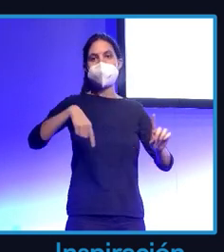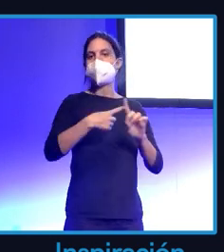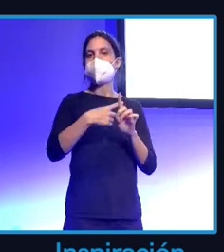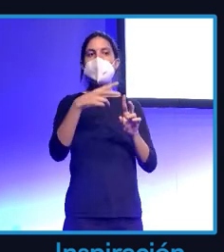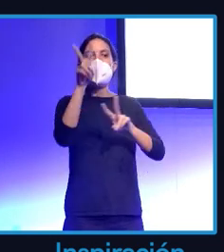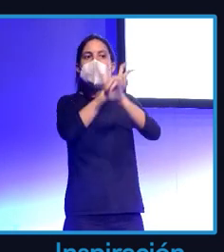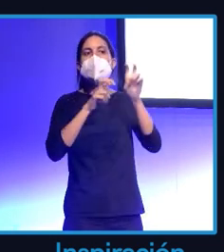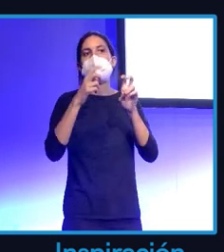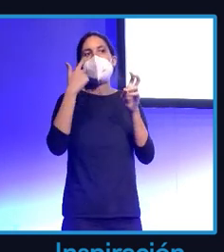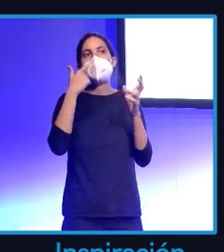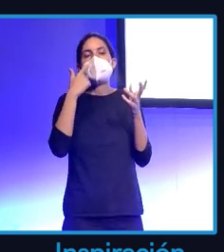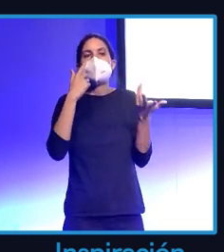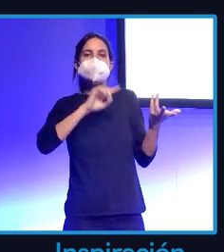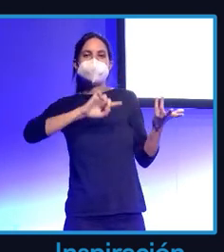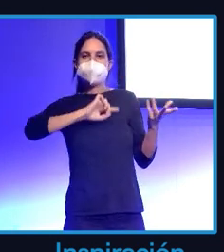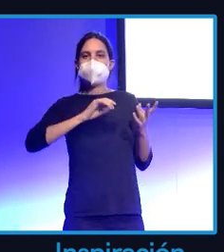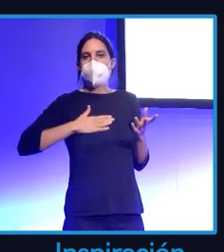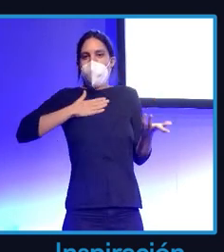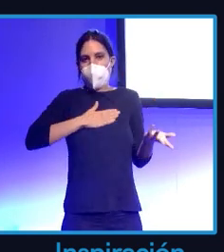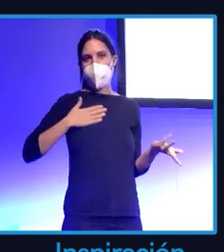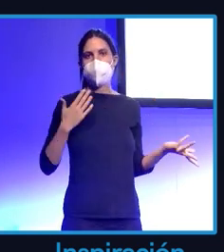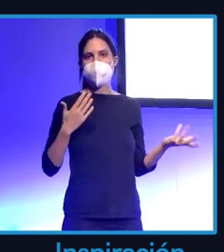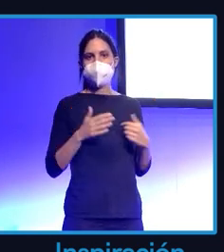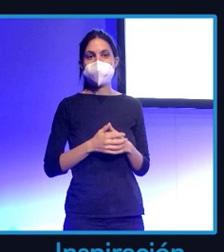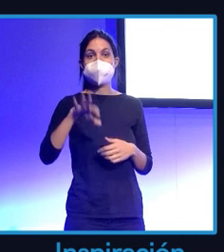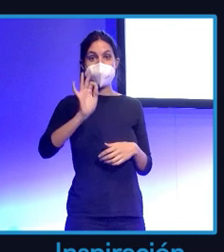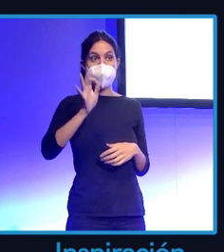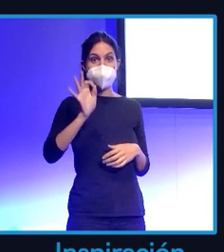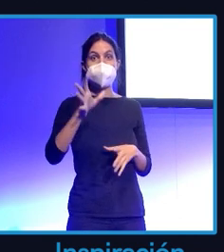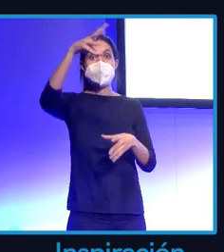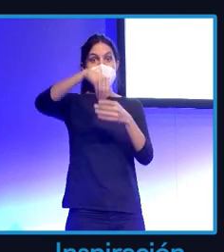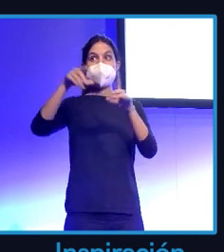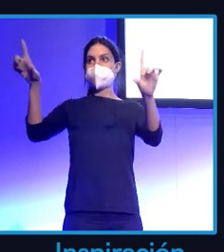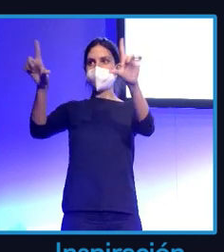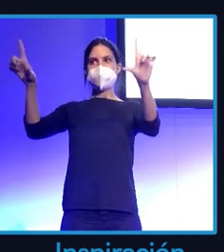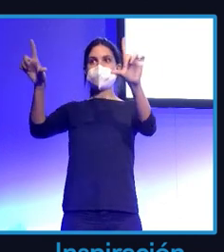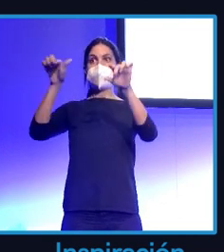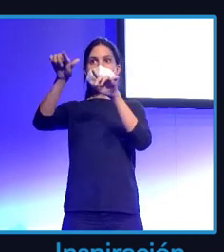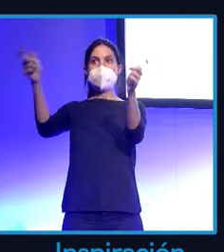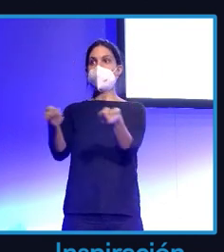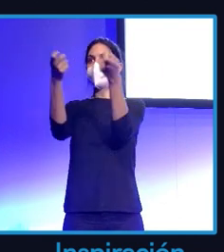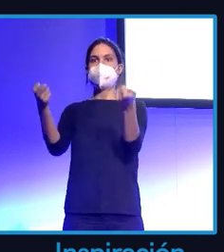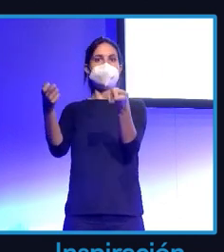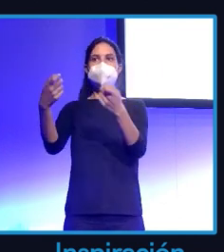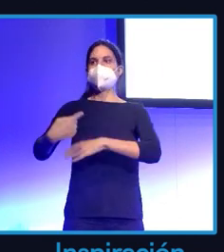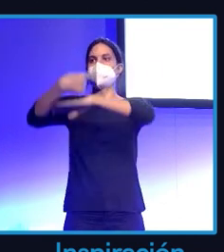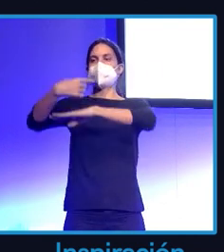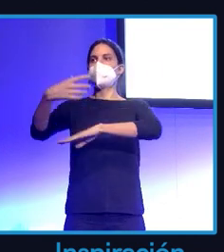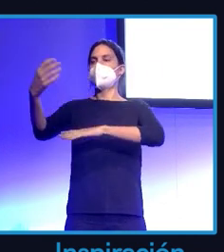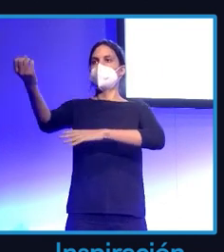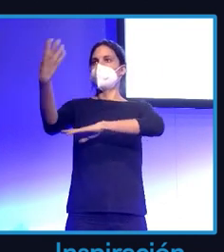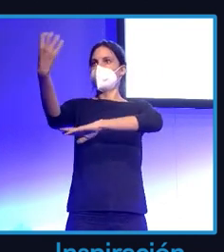ya de verdad termino que la publicidad en la televisión veías lo que te ponían y te lo tragabas todo. Ahora tienes el